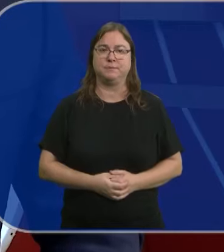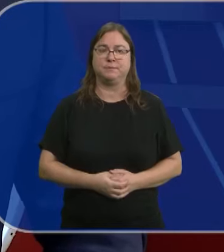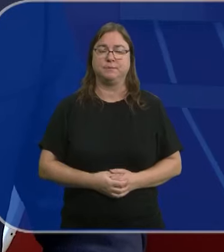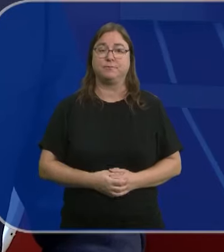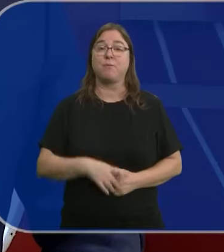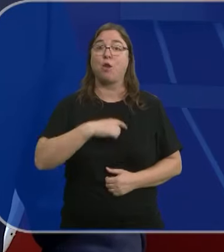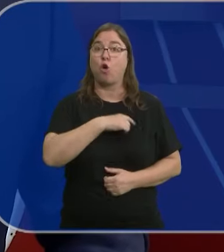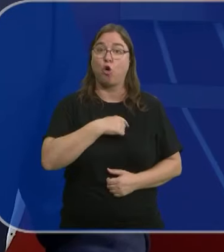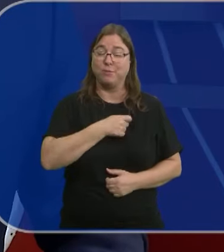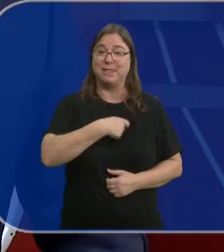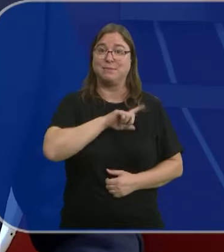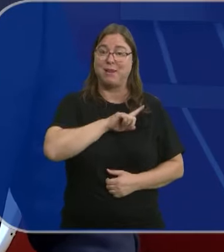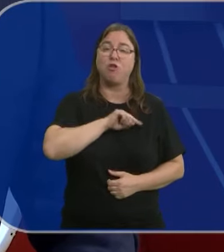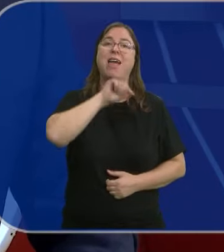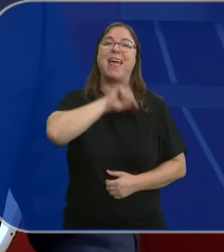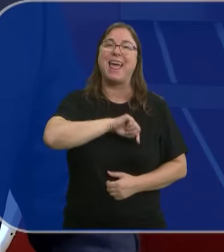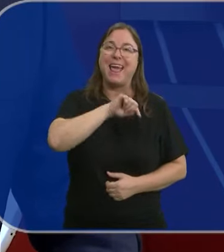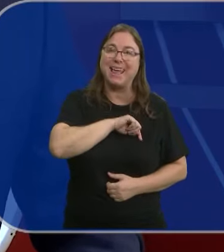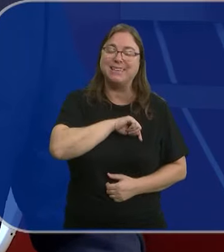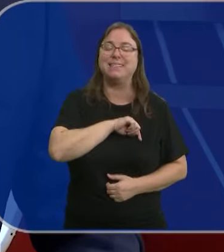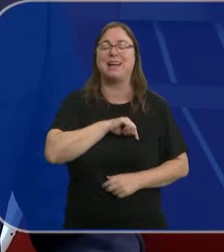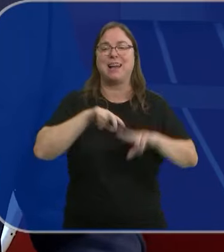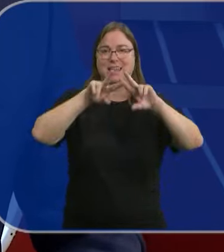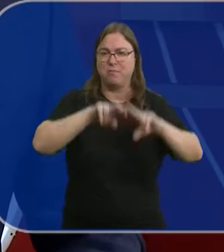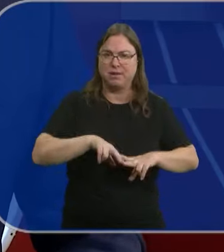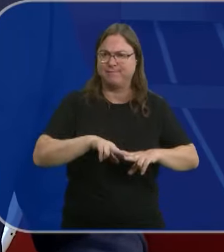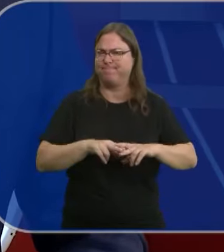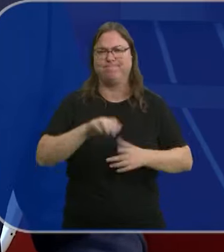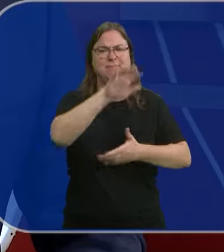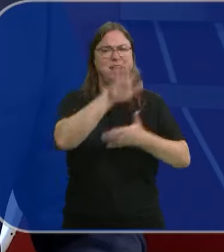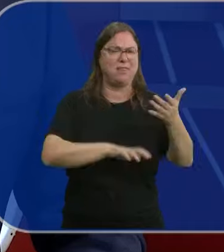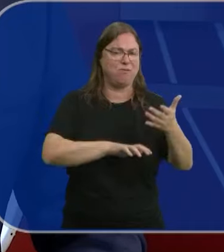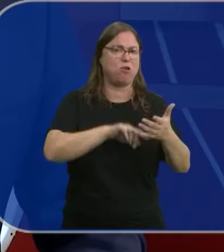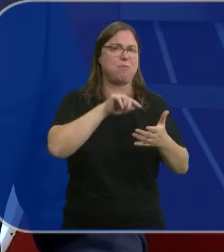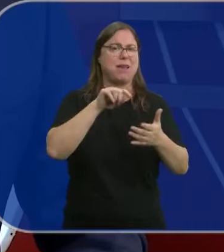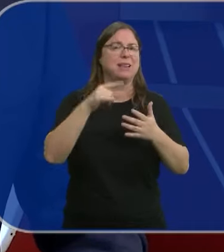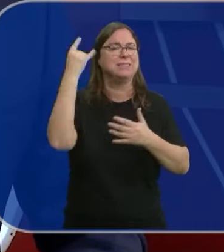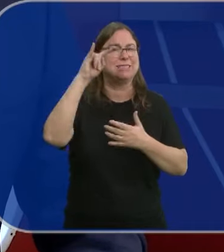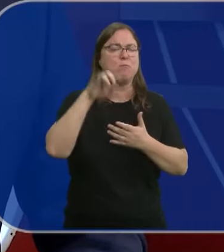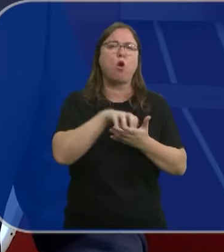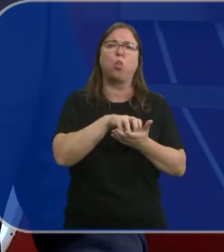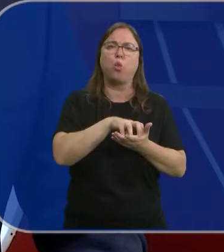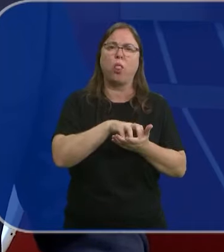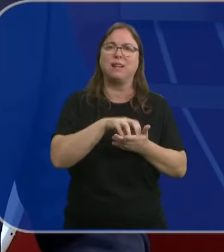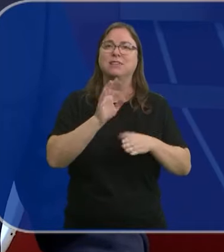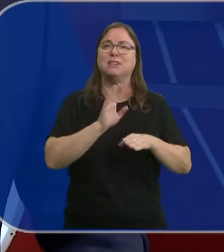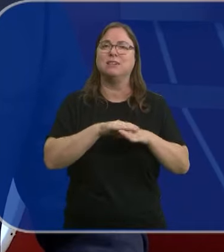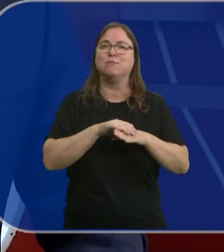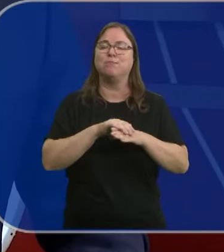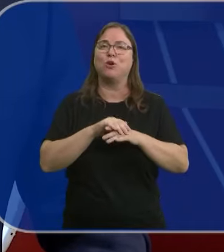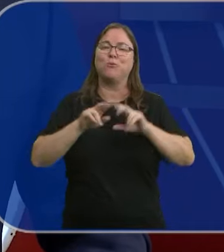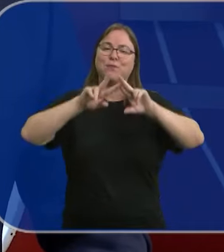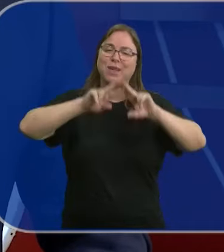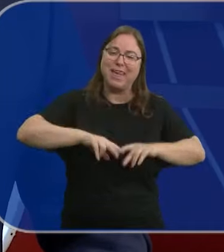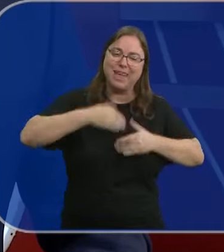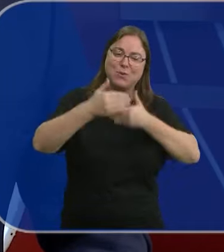El Comité Español de Ética en la Investigación rechaza el informe remitido por la Universidad de Salamanca a propósito de las dudas suscitadas por la carrera